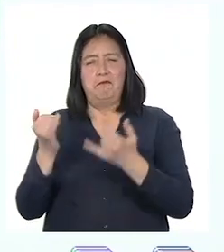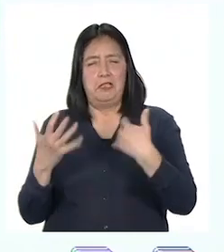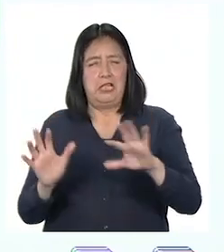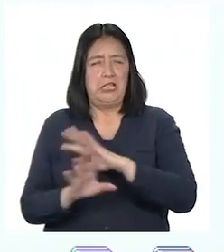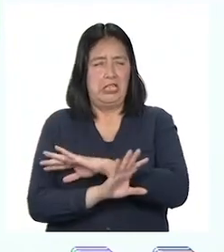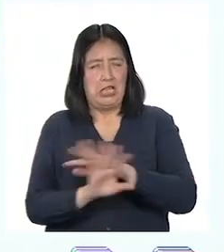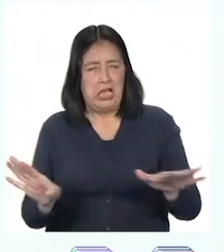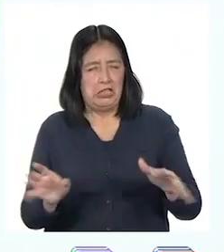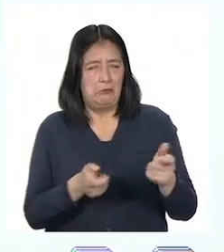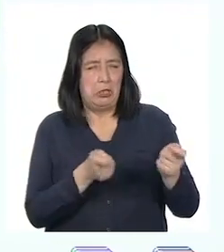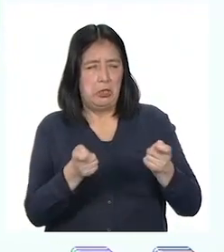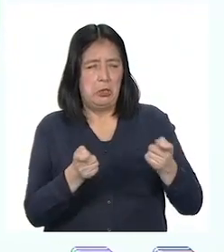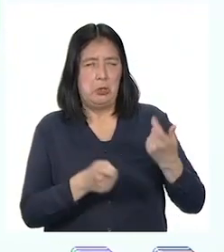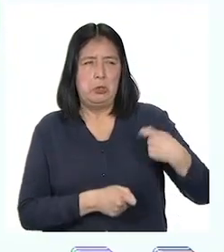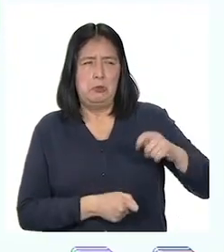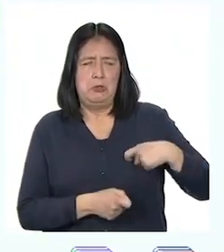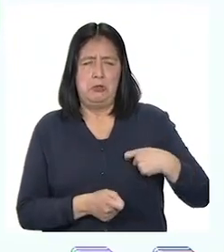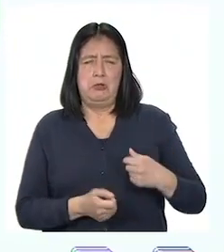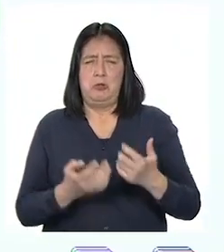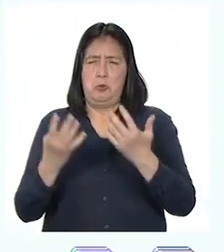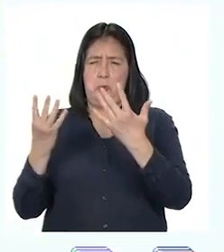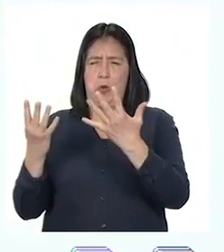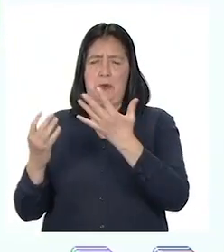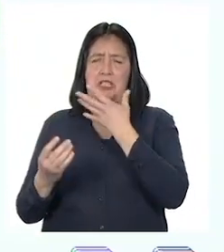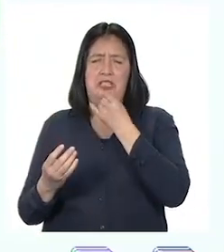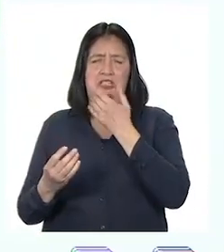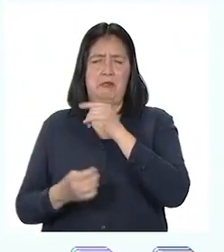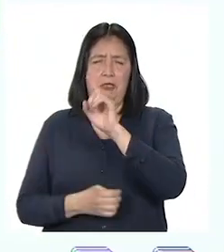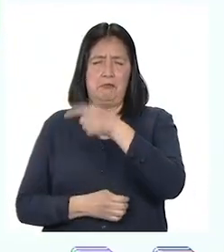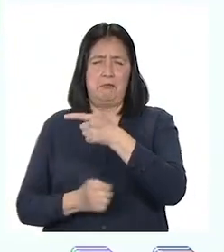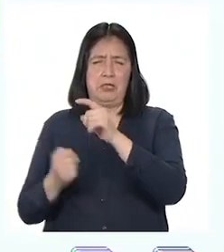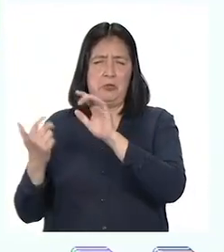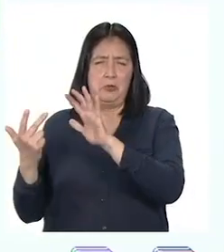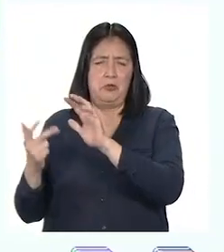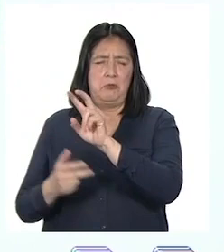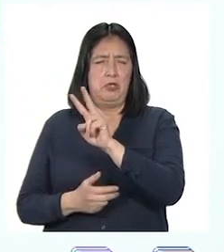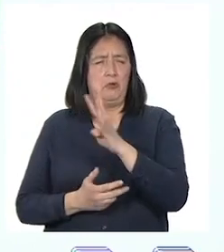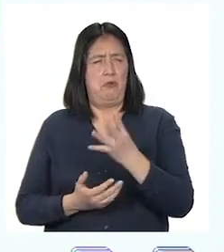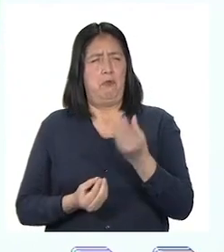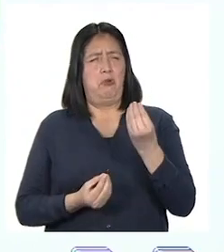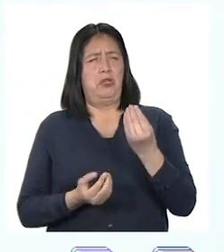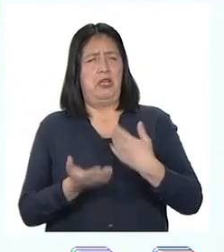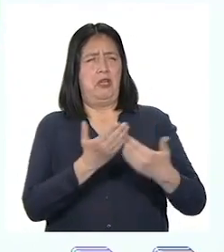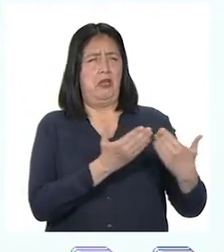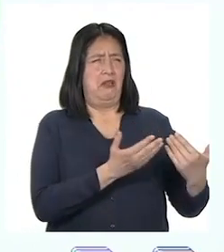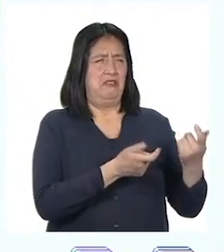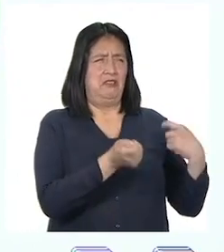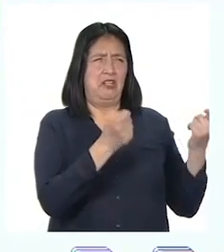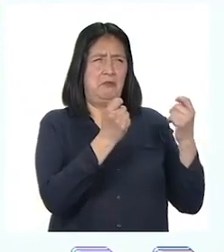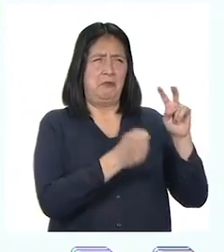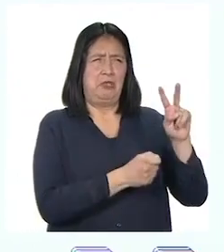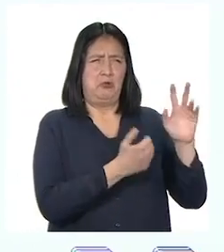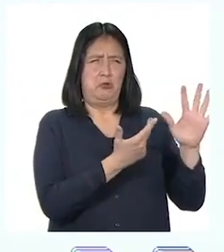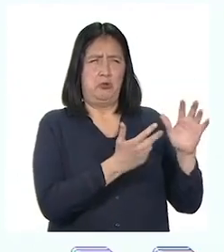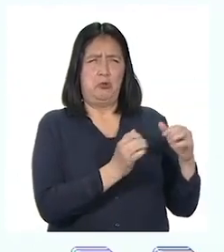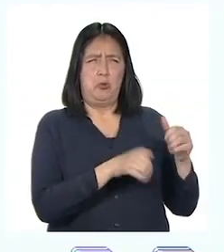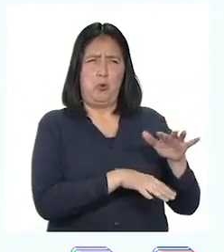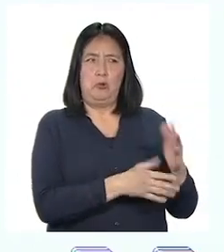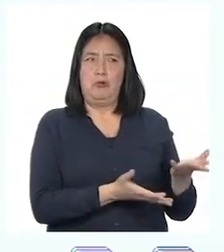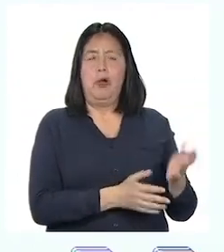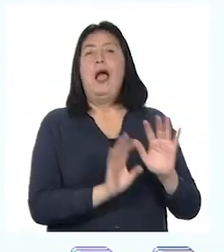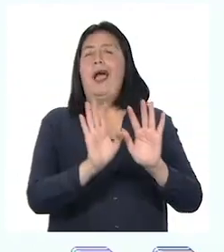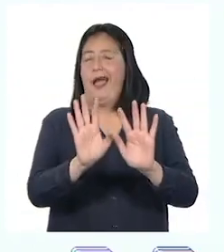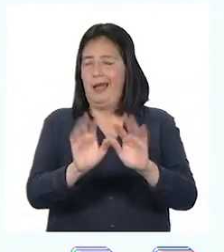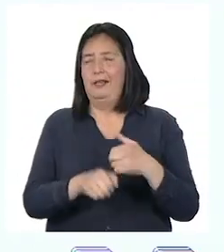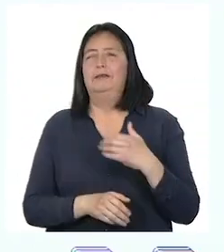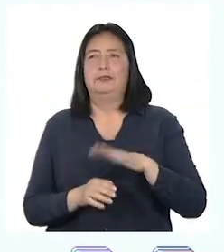del dominio español se logró recién en 9 de diciembre de 1824, ¿por qué celebramos el 28 de julio? Pues